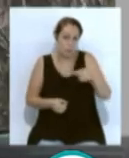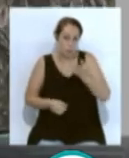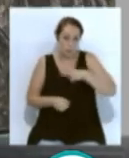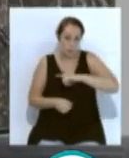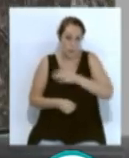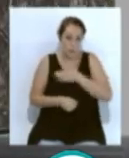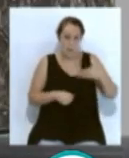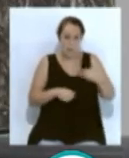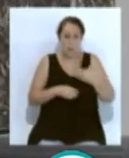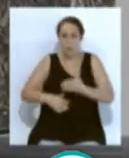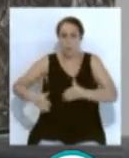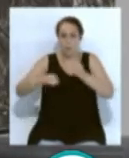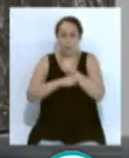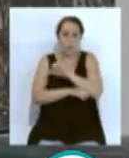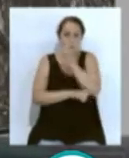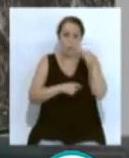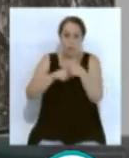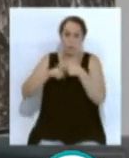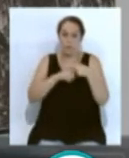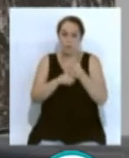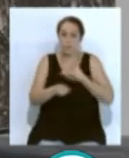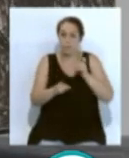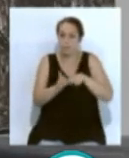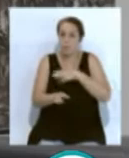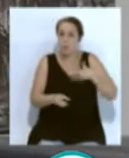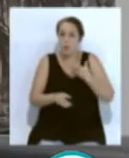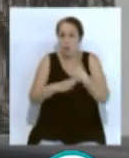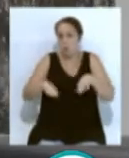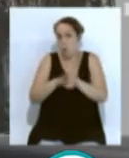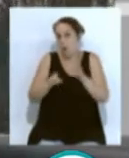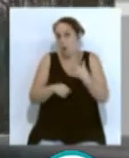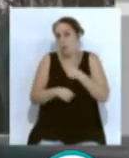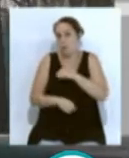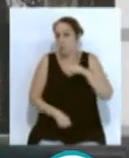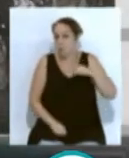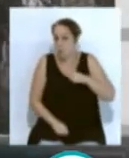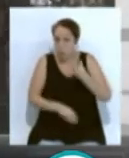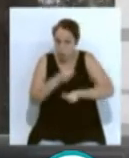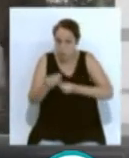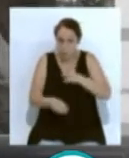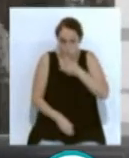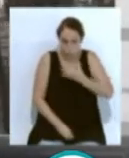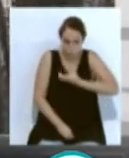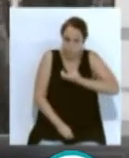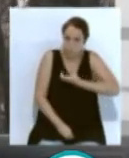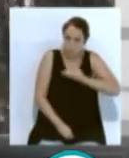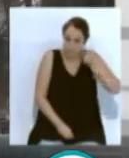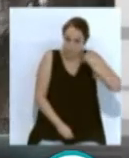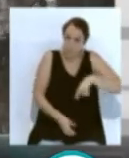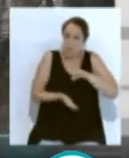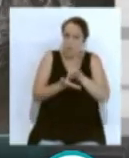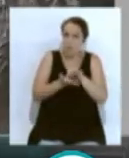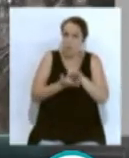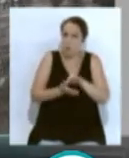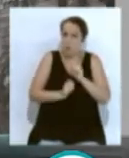los fondos europeos sí o sí, igual que lo hacen también las comunidades autónomas porque también los ayuntamientos damos servicio